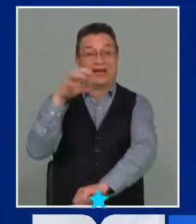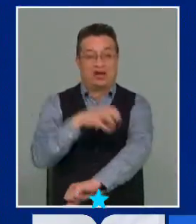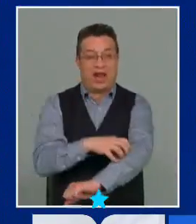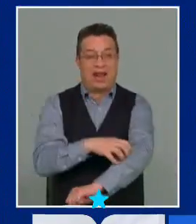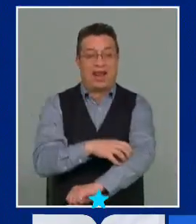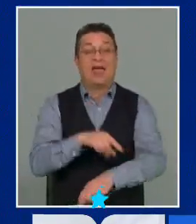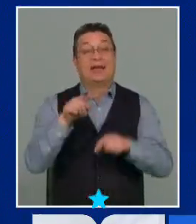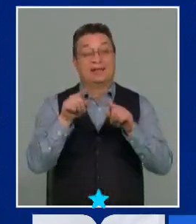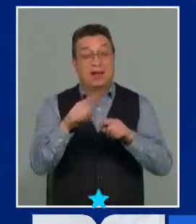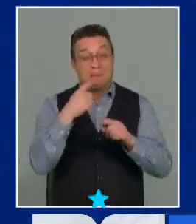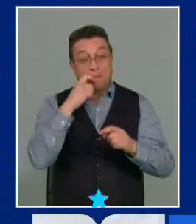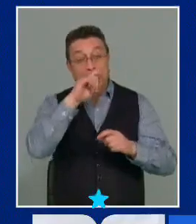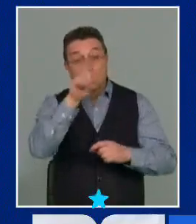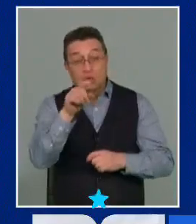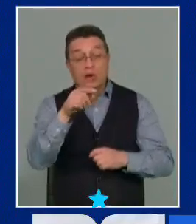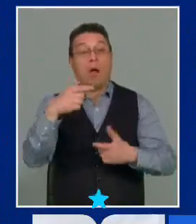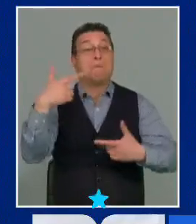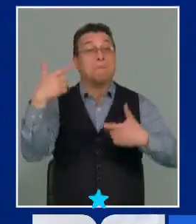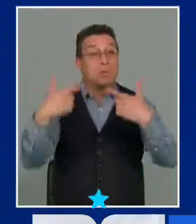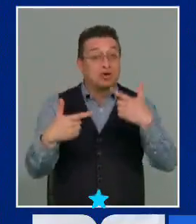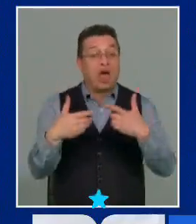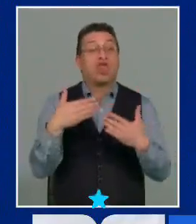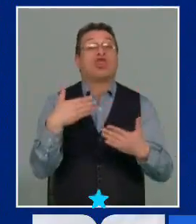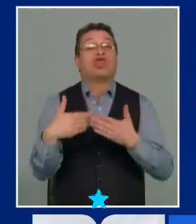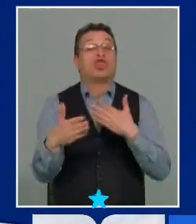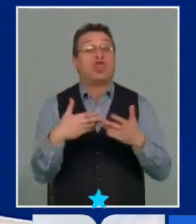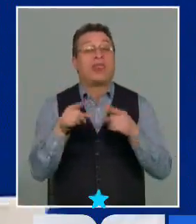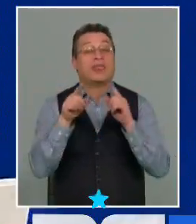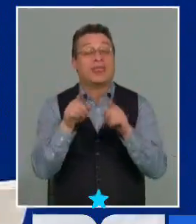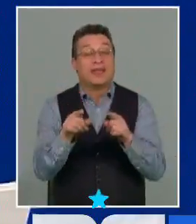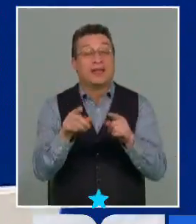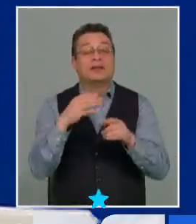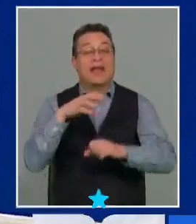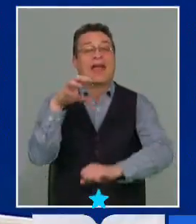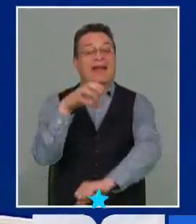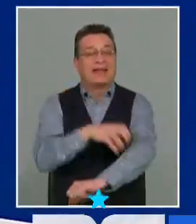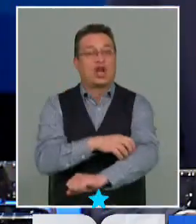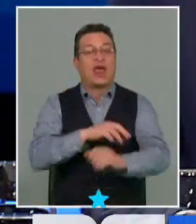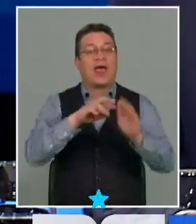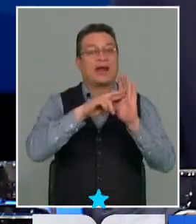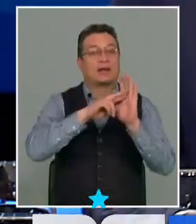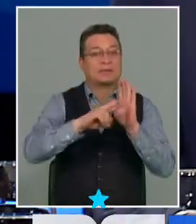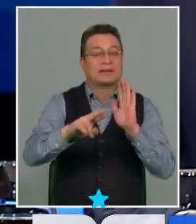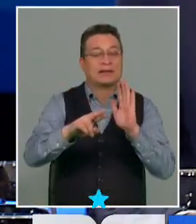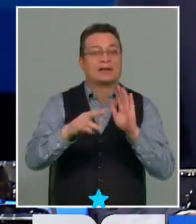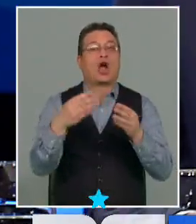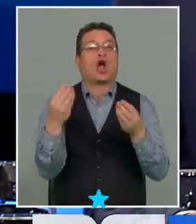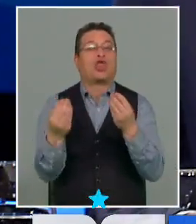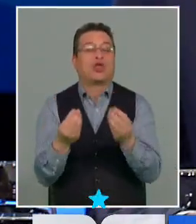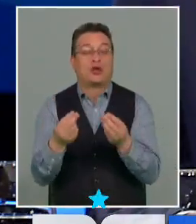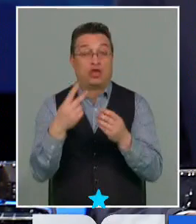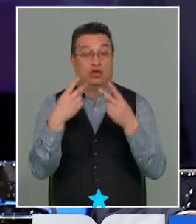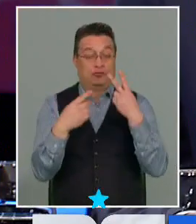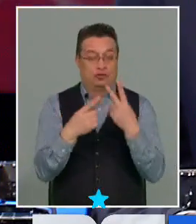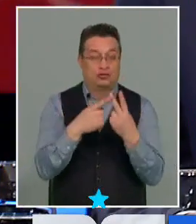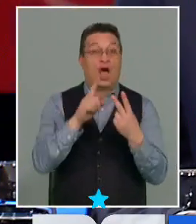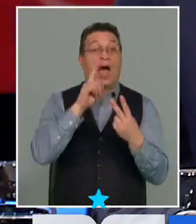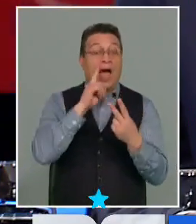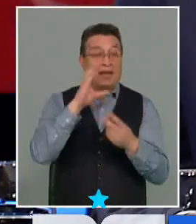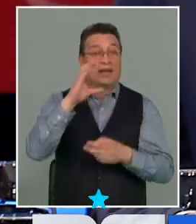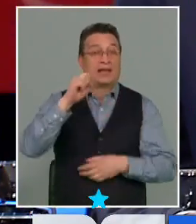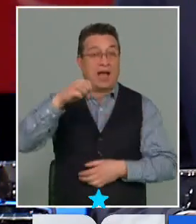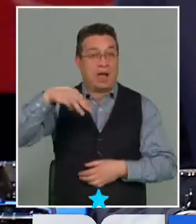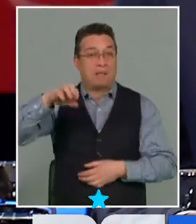Y por lo tanto la pregunta es, políticamente, ¿dónde va a estar esas regiones representadas? La Cámara de las Regiones. Dos, si hay una Cámara de